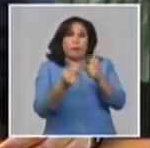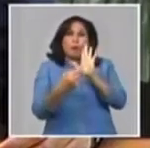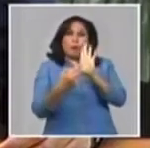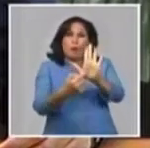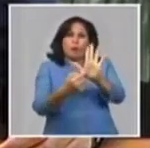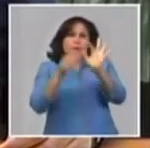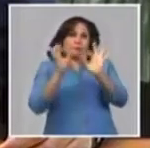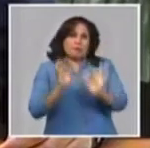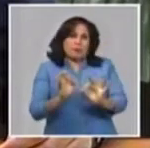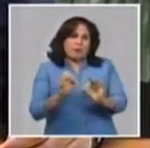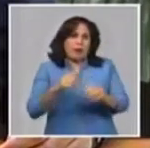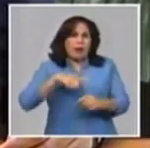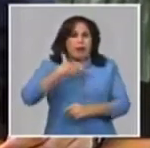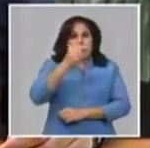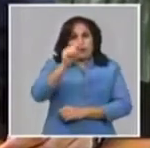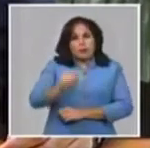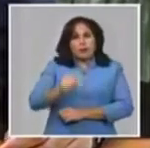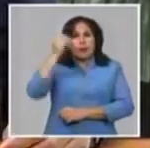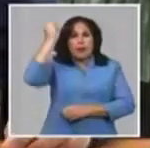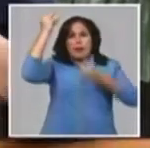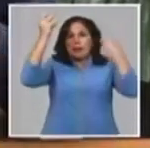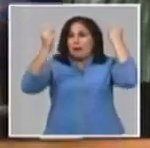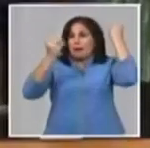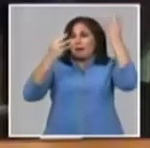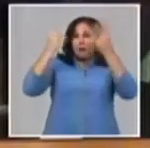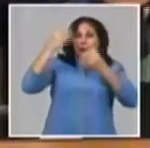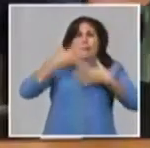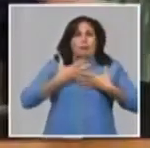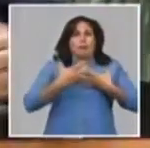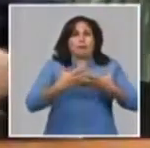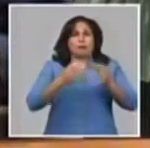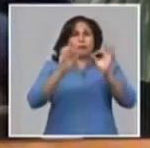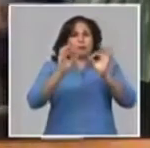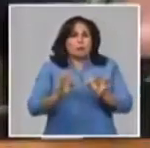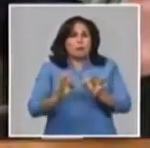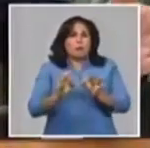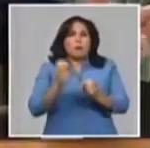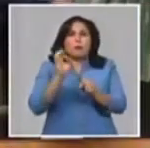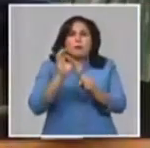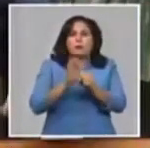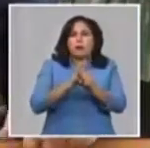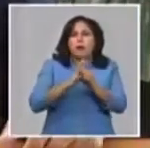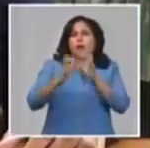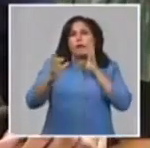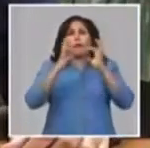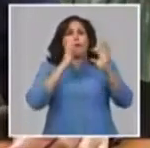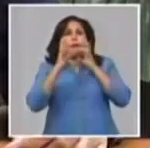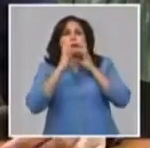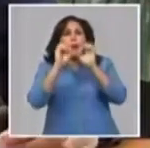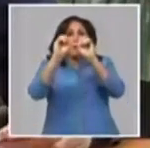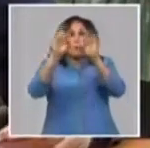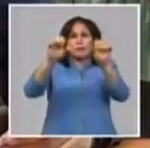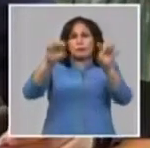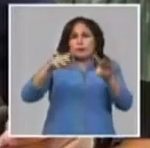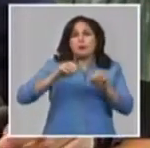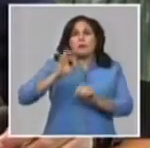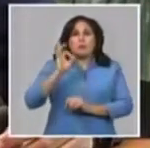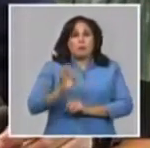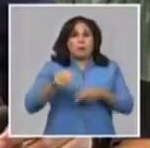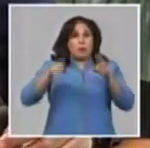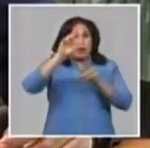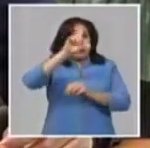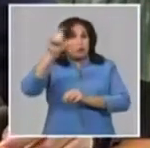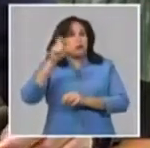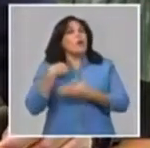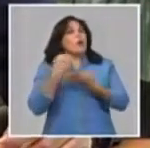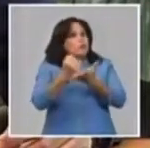los artistas espontáneamente fueron los que comenzaron a proponer. Nuestras instituciones han